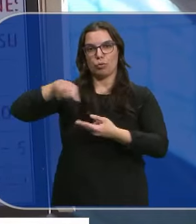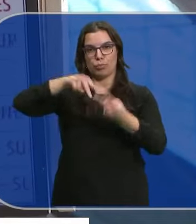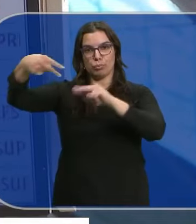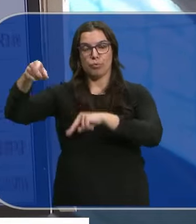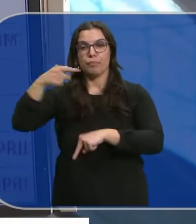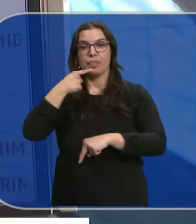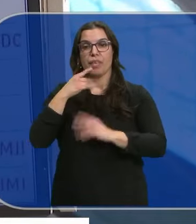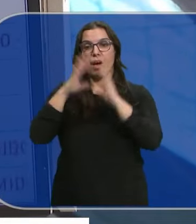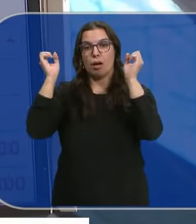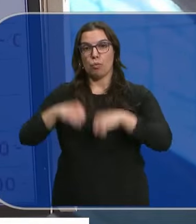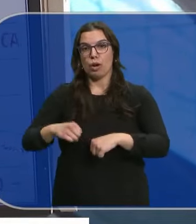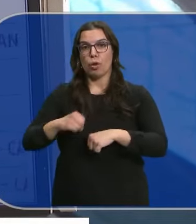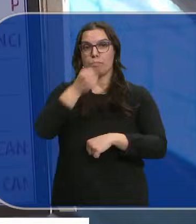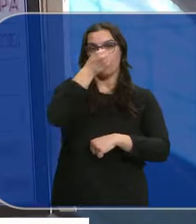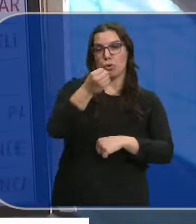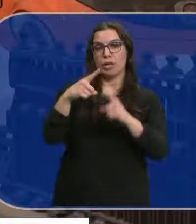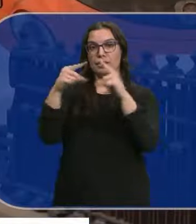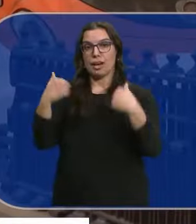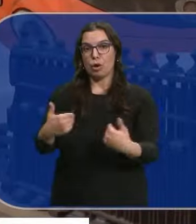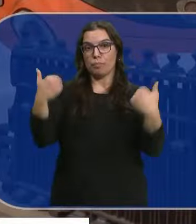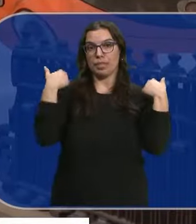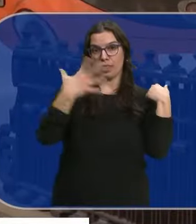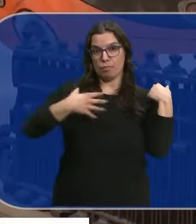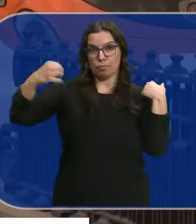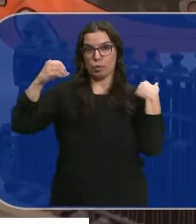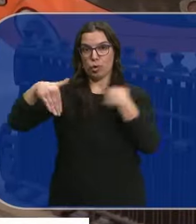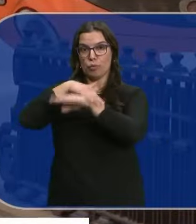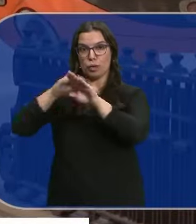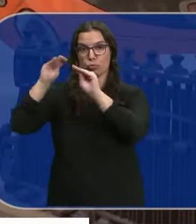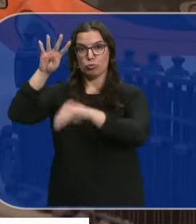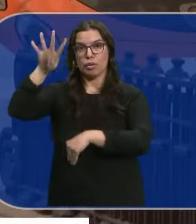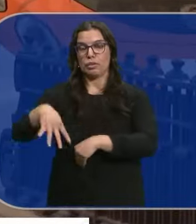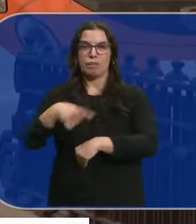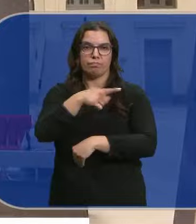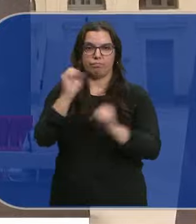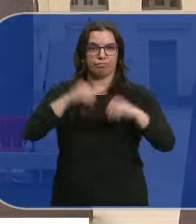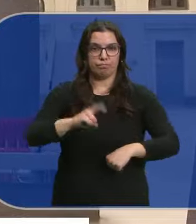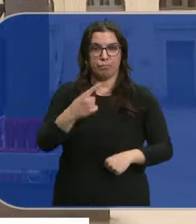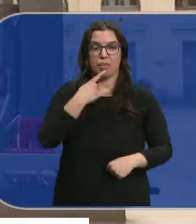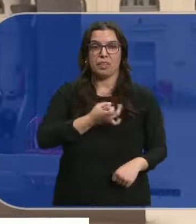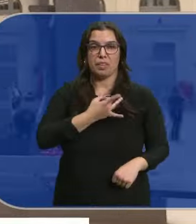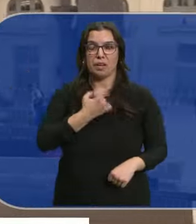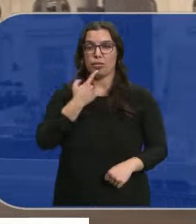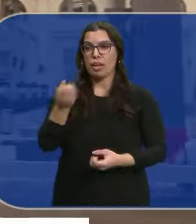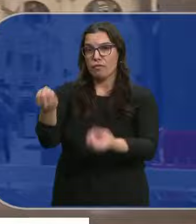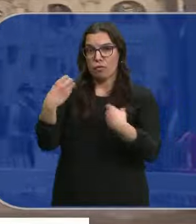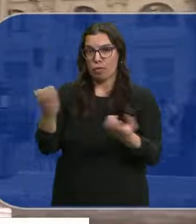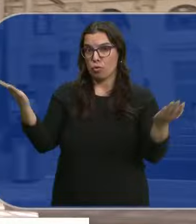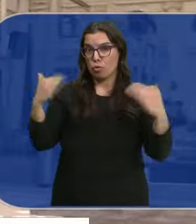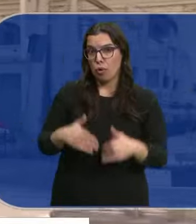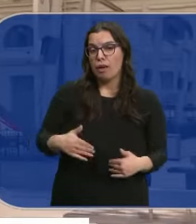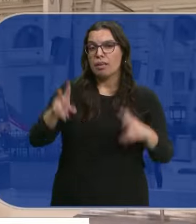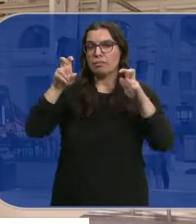así El acuerdo Entre PSOE Y Esquerra Para cederle Estas competencias Ferroviarias Al gobierno catalán Los sindicatos Critican la falta De información